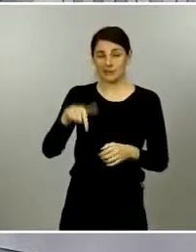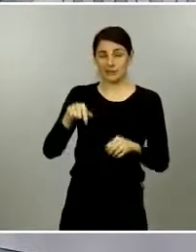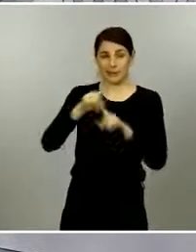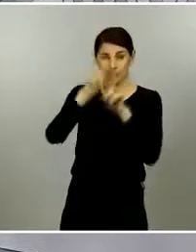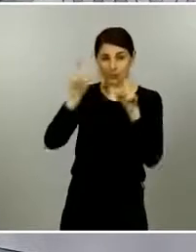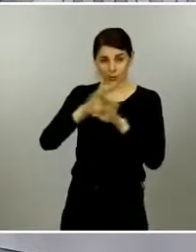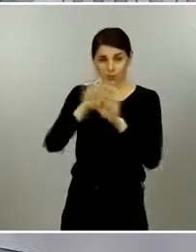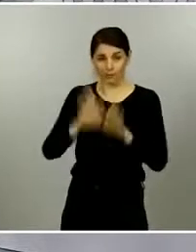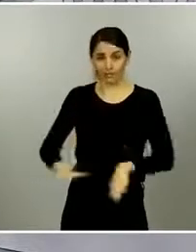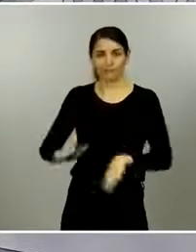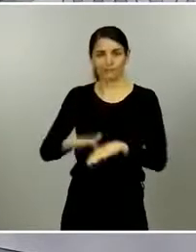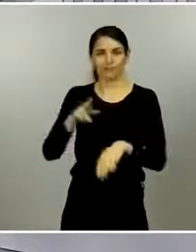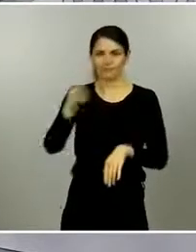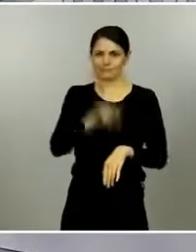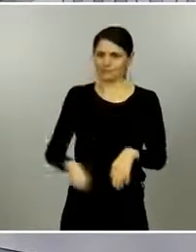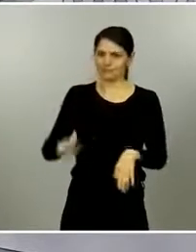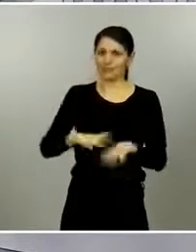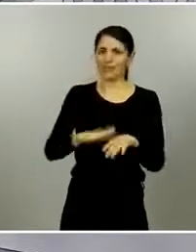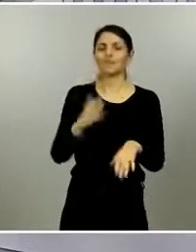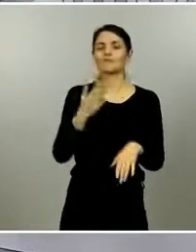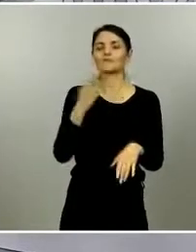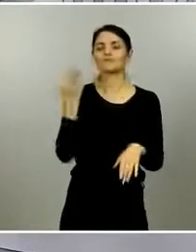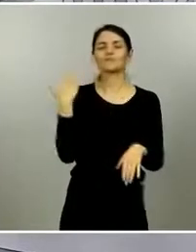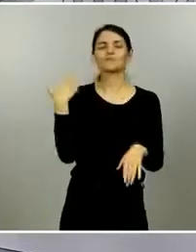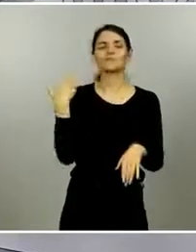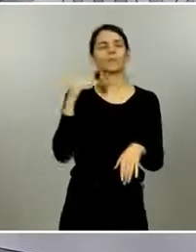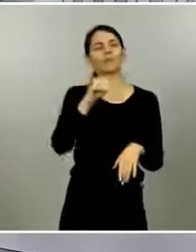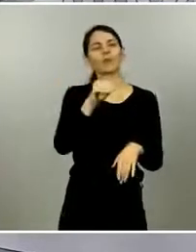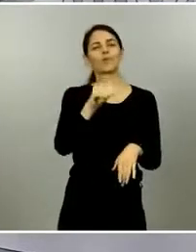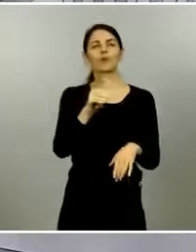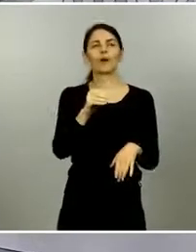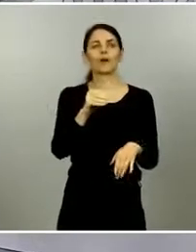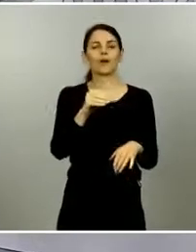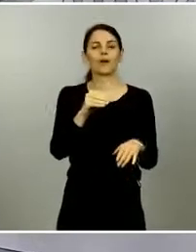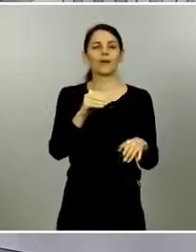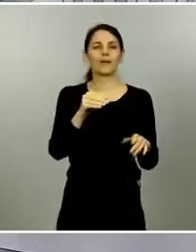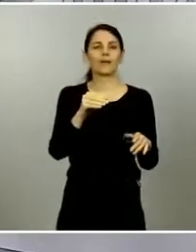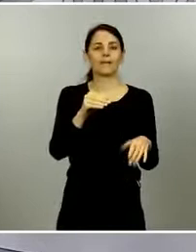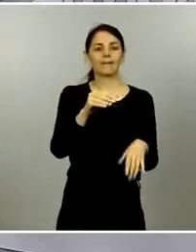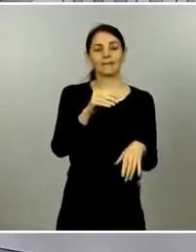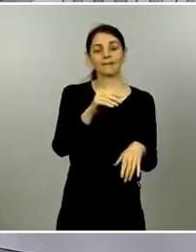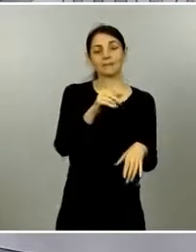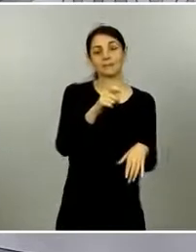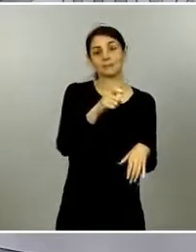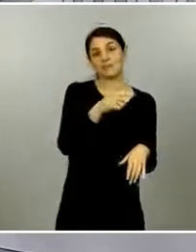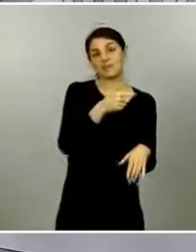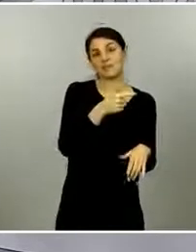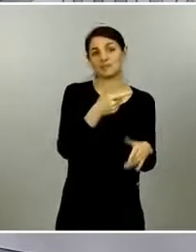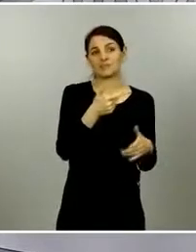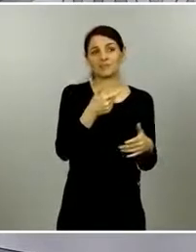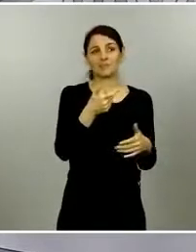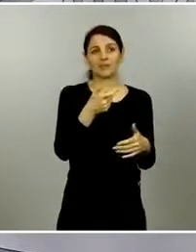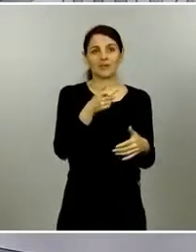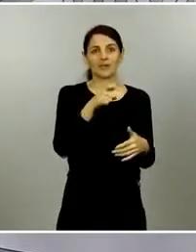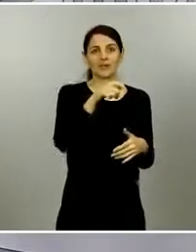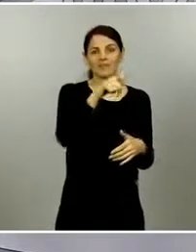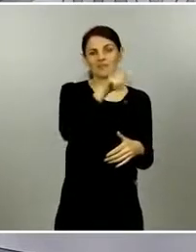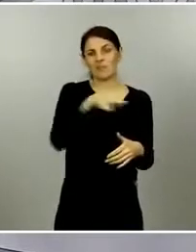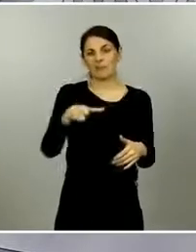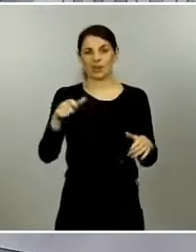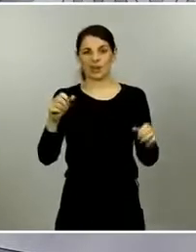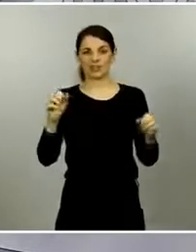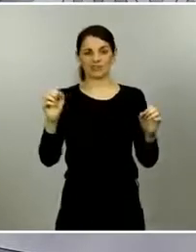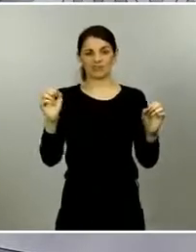reiterada así como otras veces se ha preguntado sobre el efecto de la gente tomando en una gran